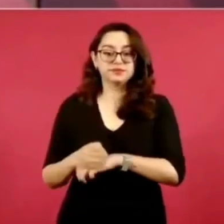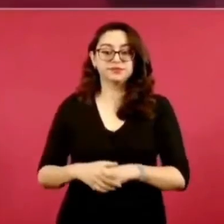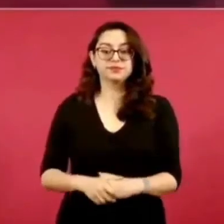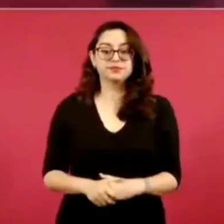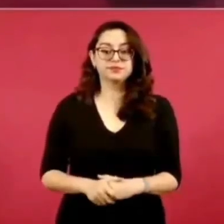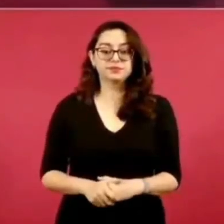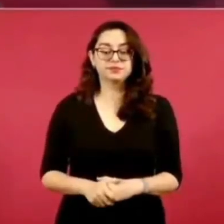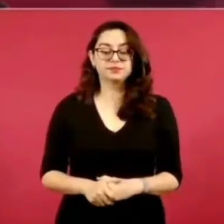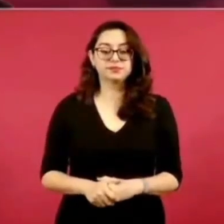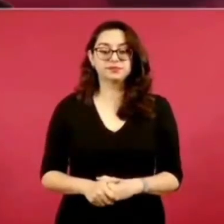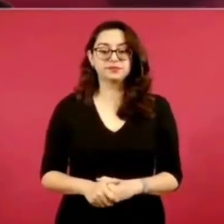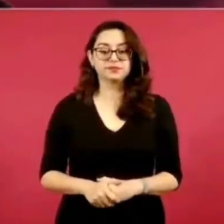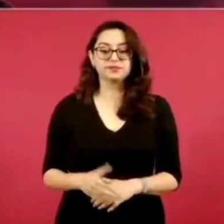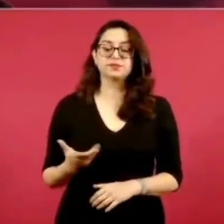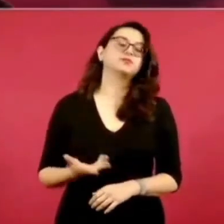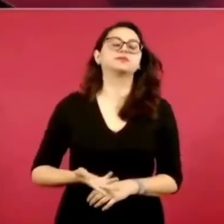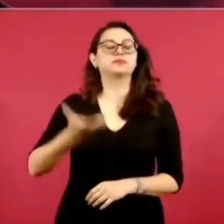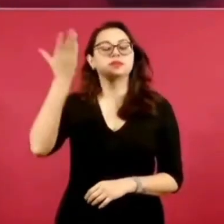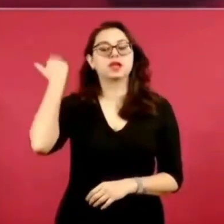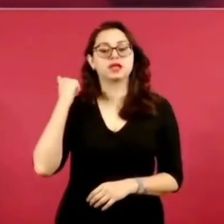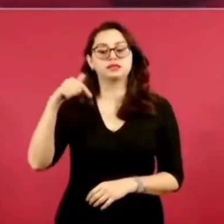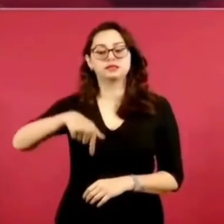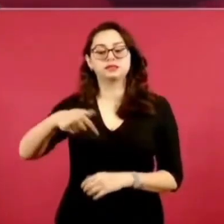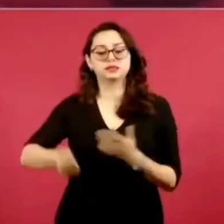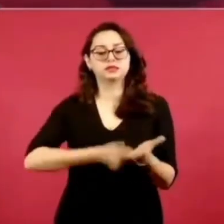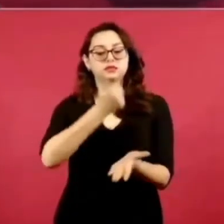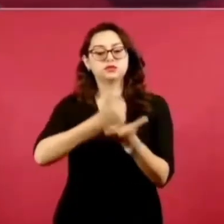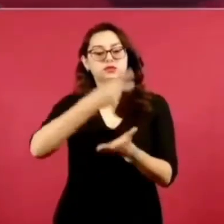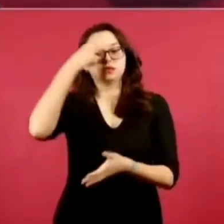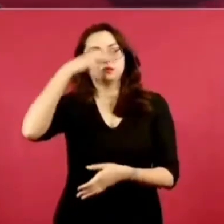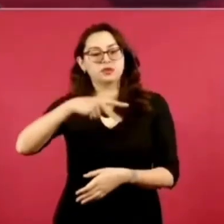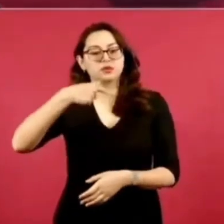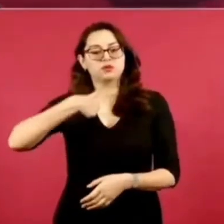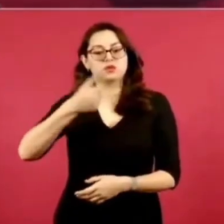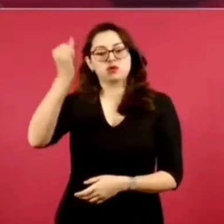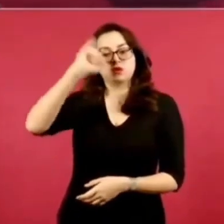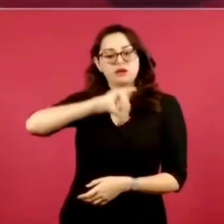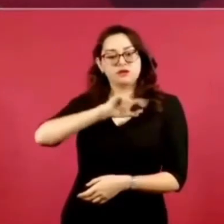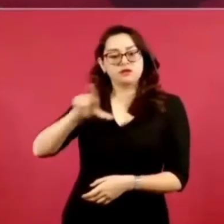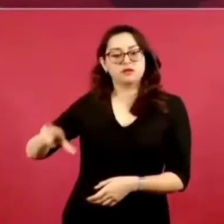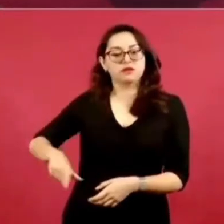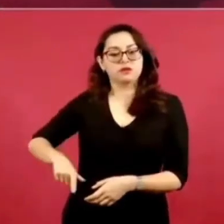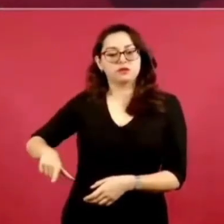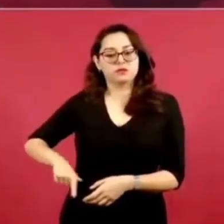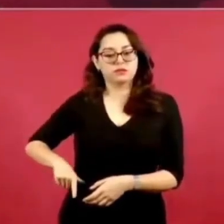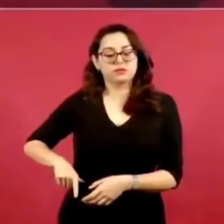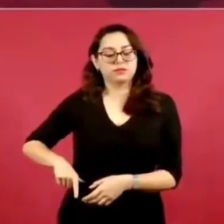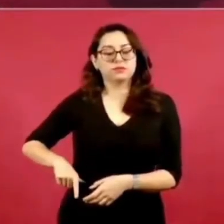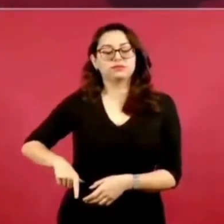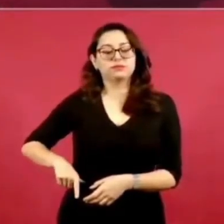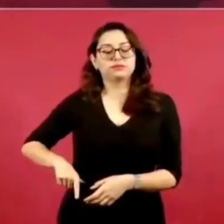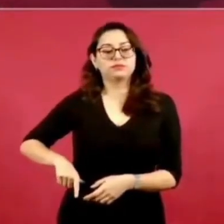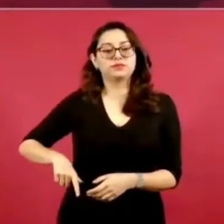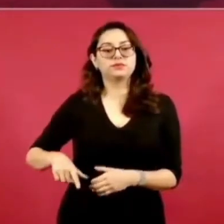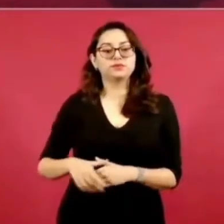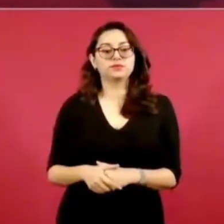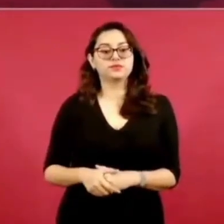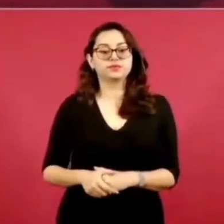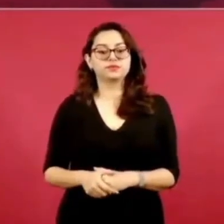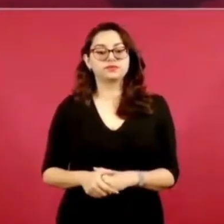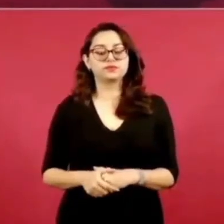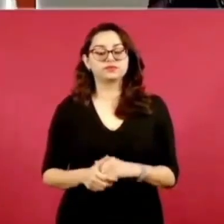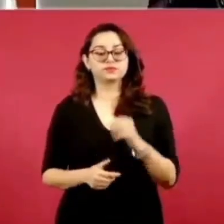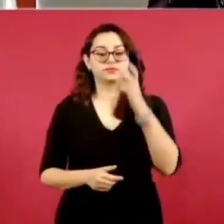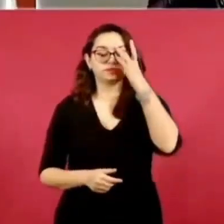Cuando yo fui jefe de gobierno en la ciudad, me